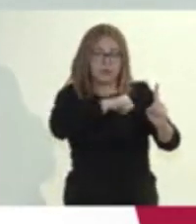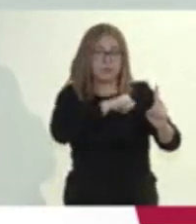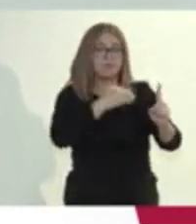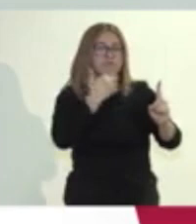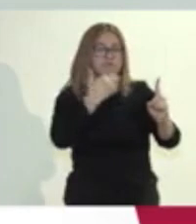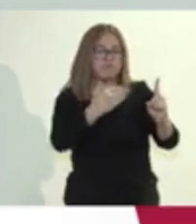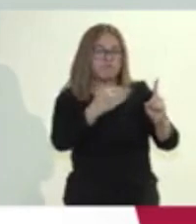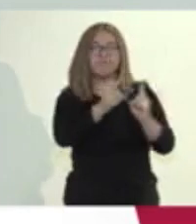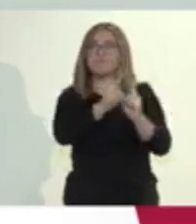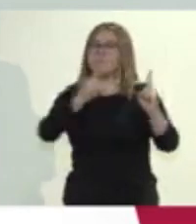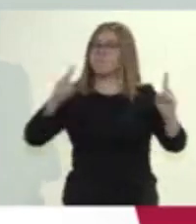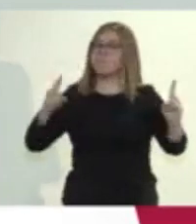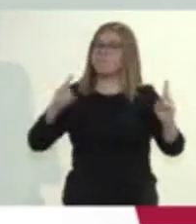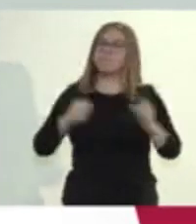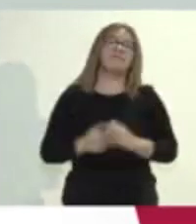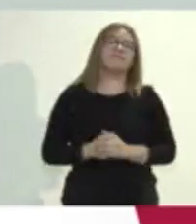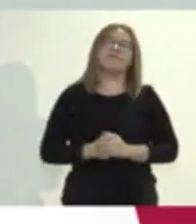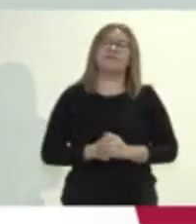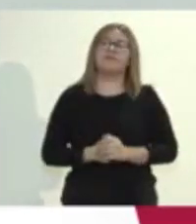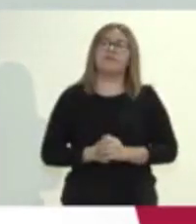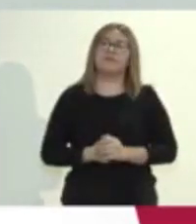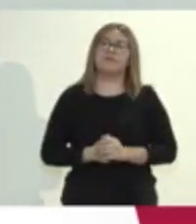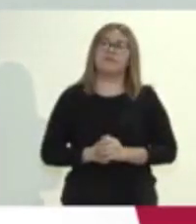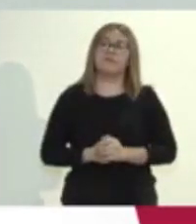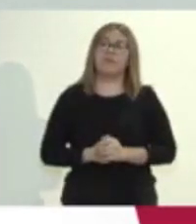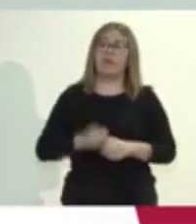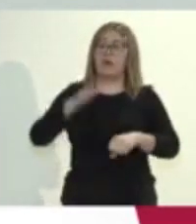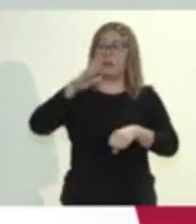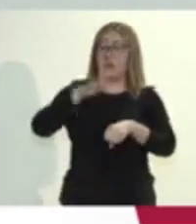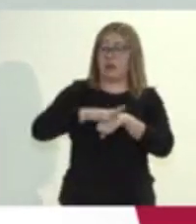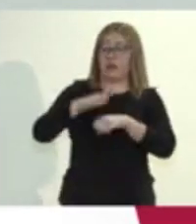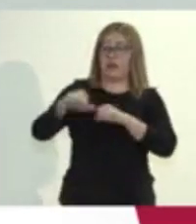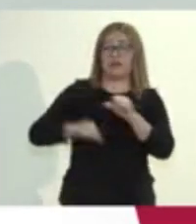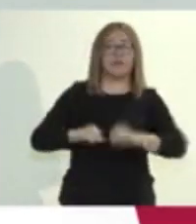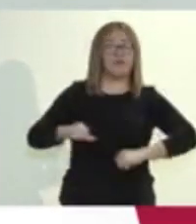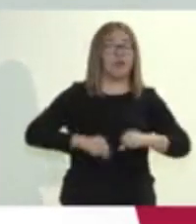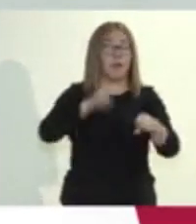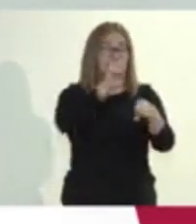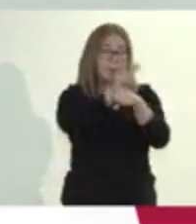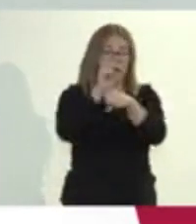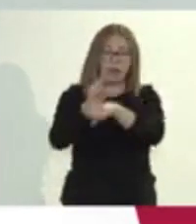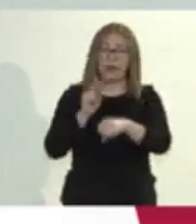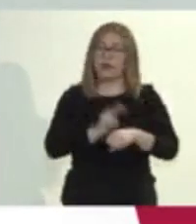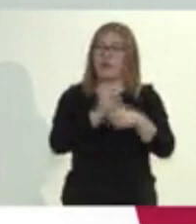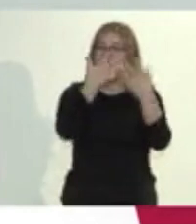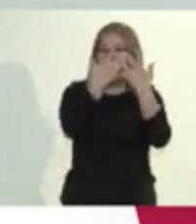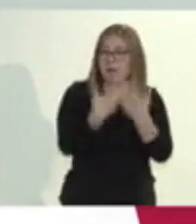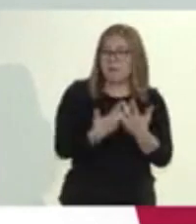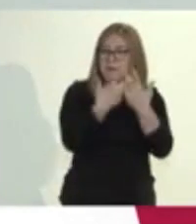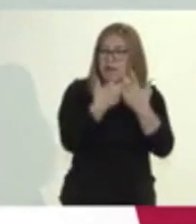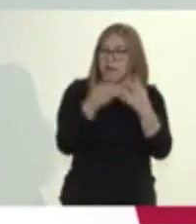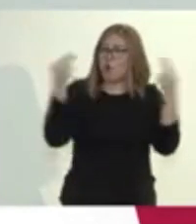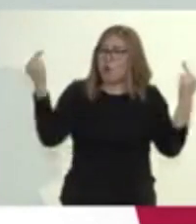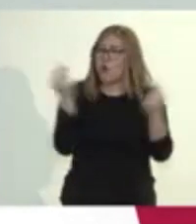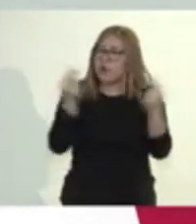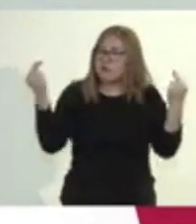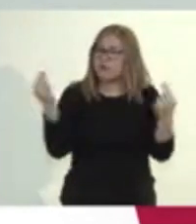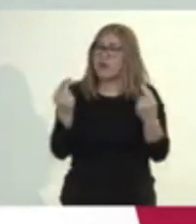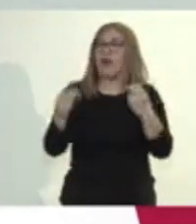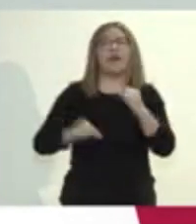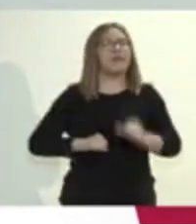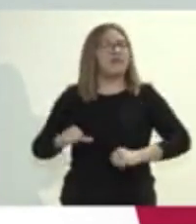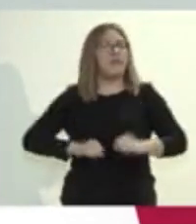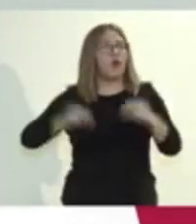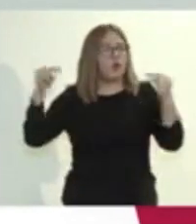el no incrementar las acciones de vigilancia sanitaria en las empresas no esenciales y en las actividades no